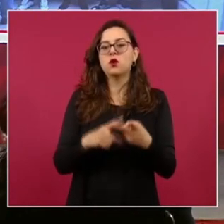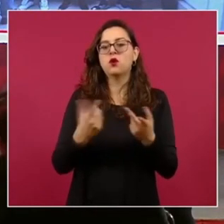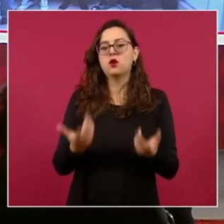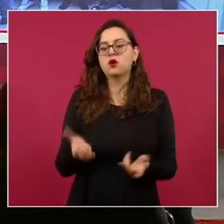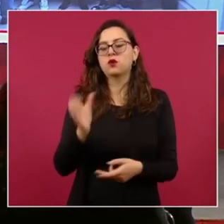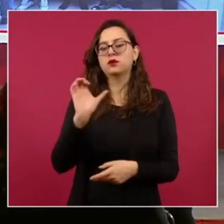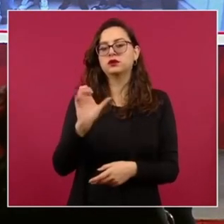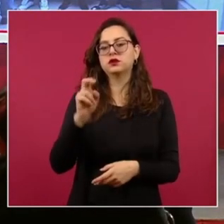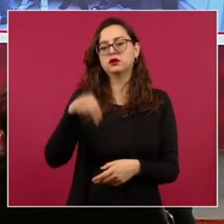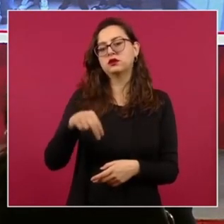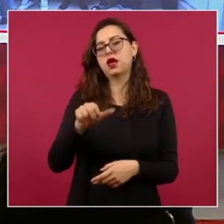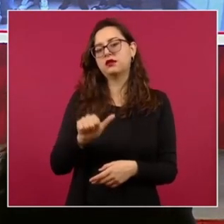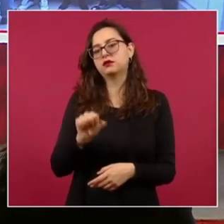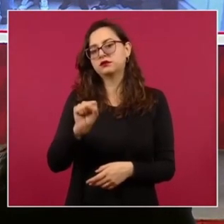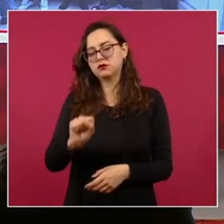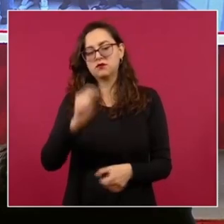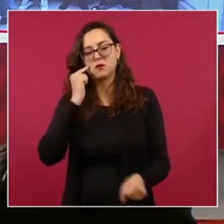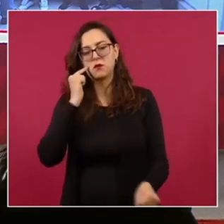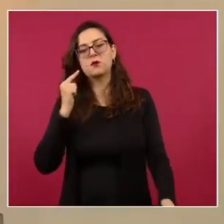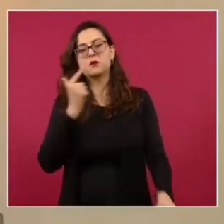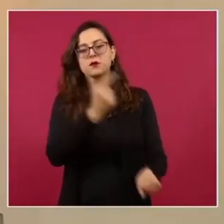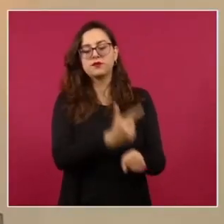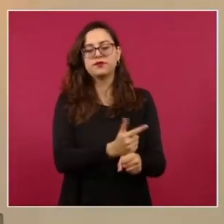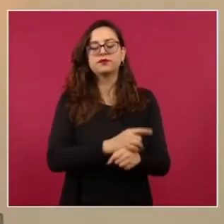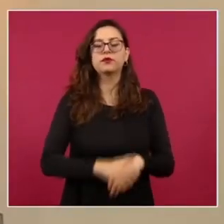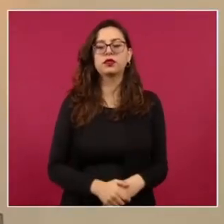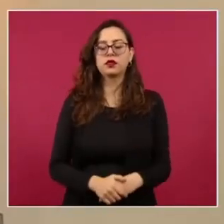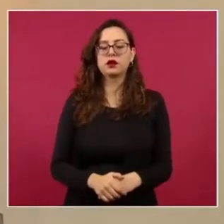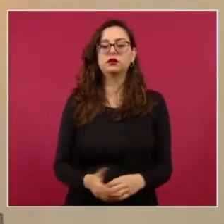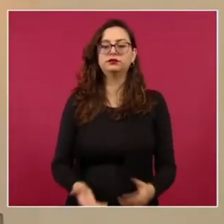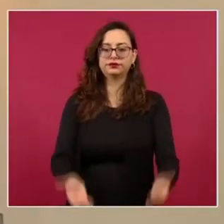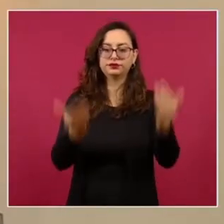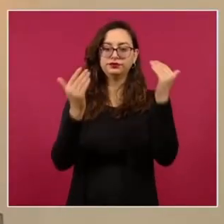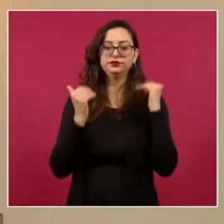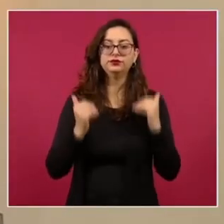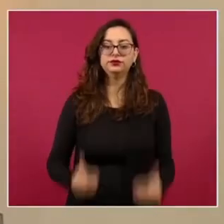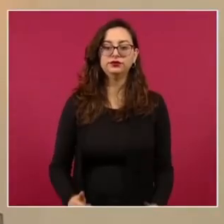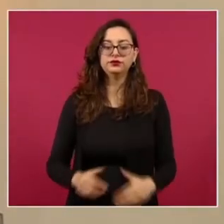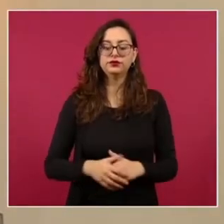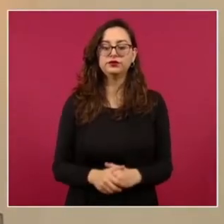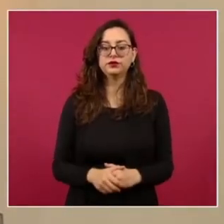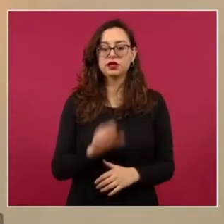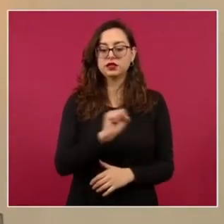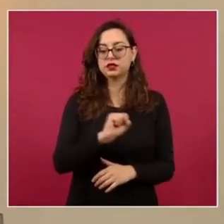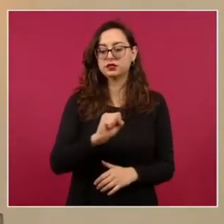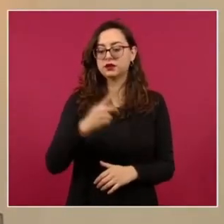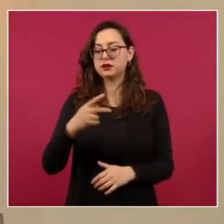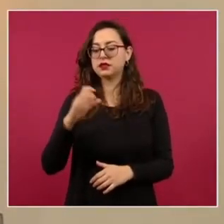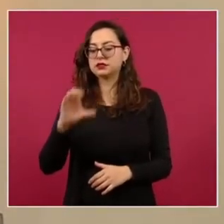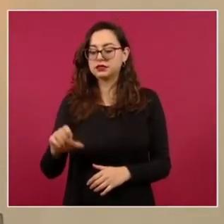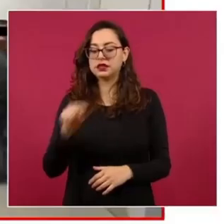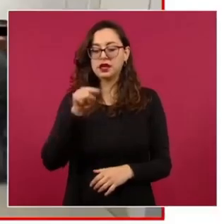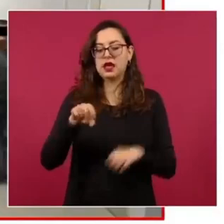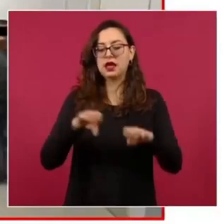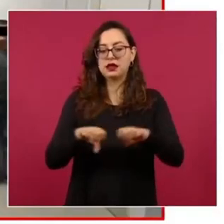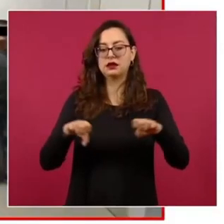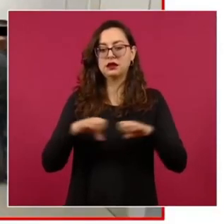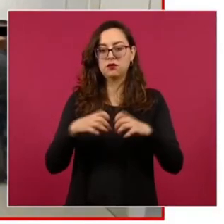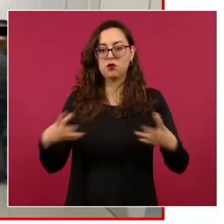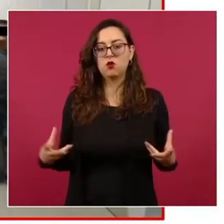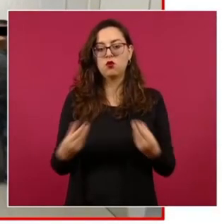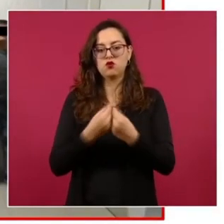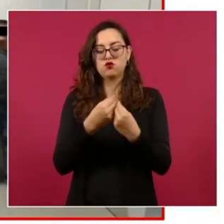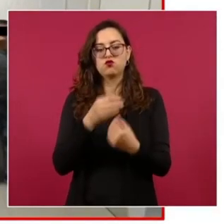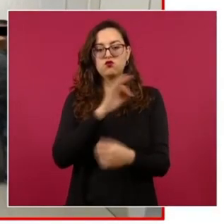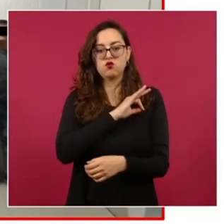Informar que elementos del Grupo Antihomicidios de la Secretaría de Seguridad y Protección Ciudadana, junto con la Policía de Investigación